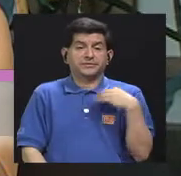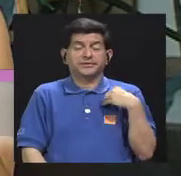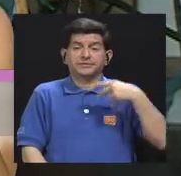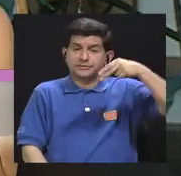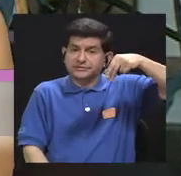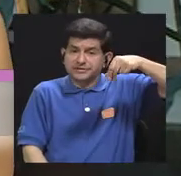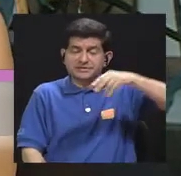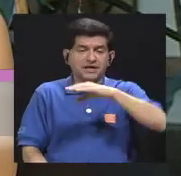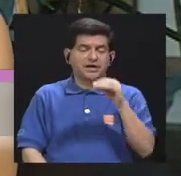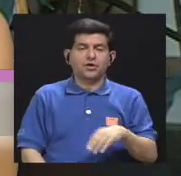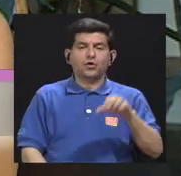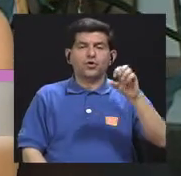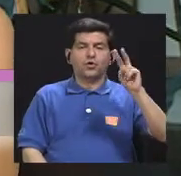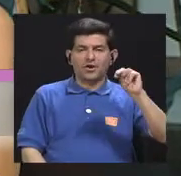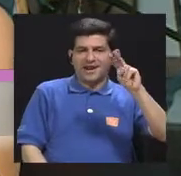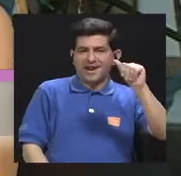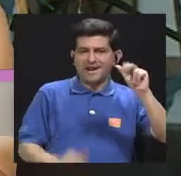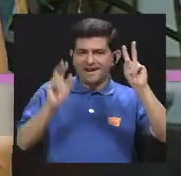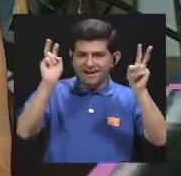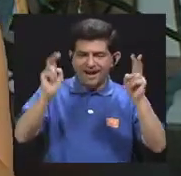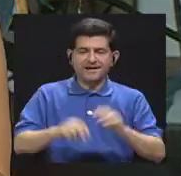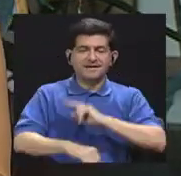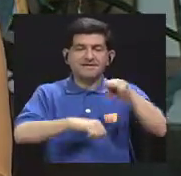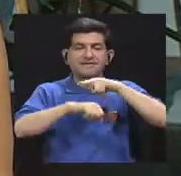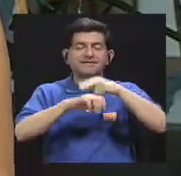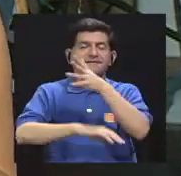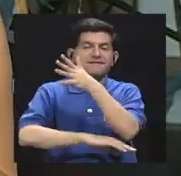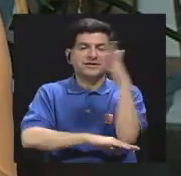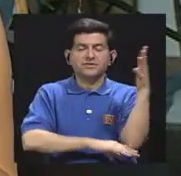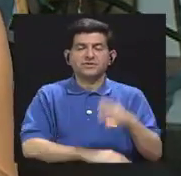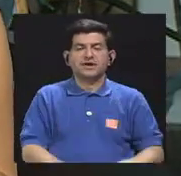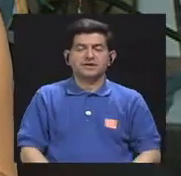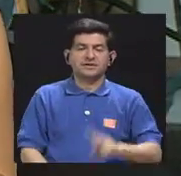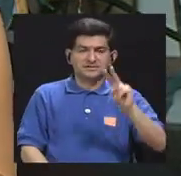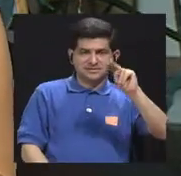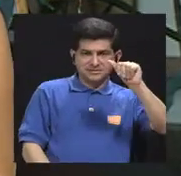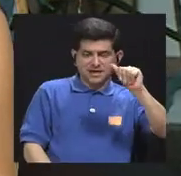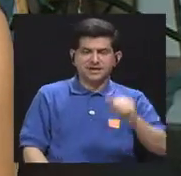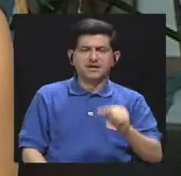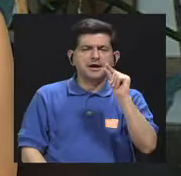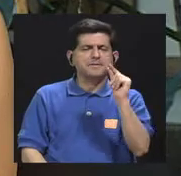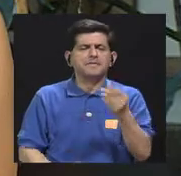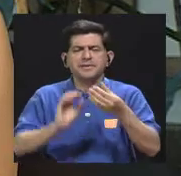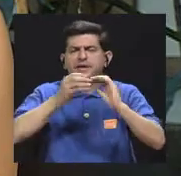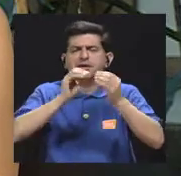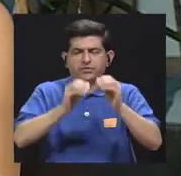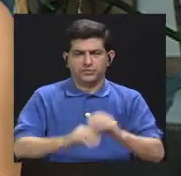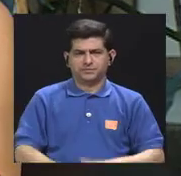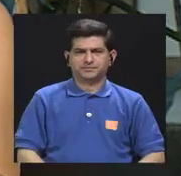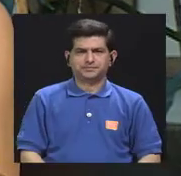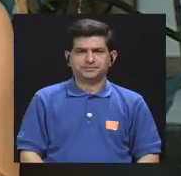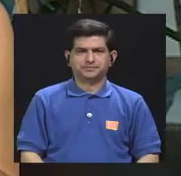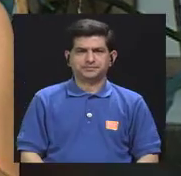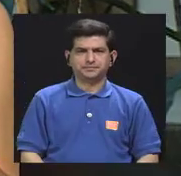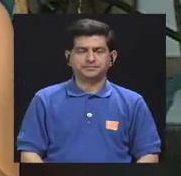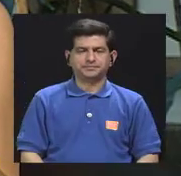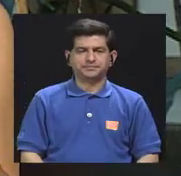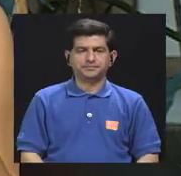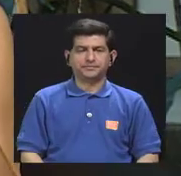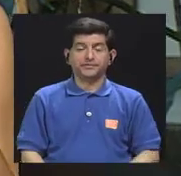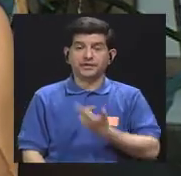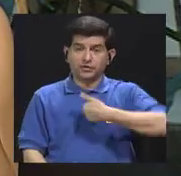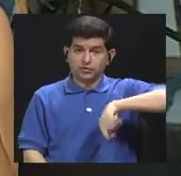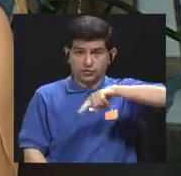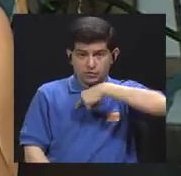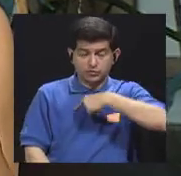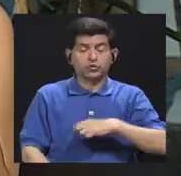precisamente, o el sodio, porque en la naturaleza el sodio está en pequeñas cantidades. Entonces,